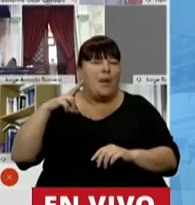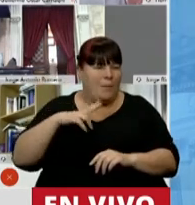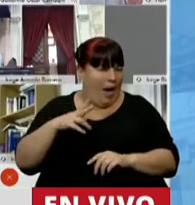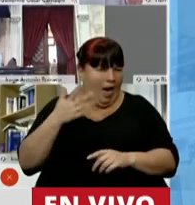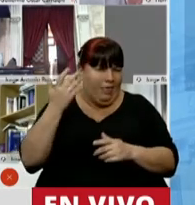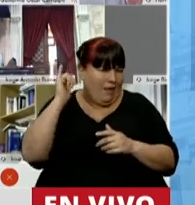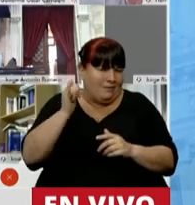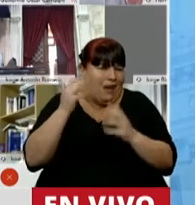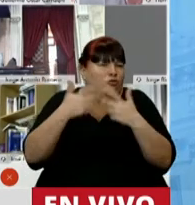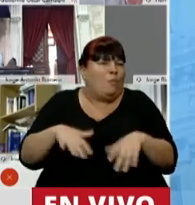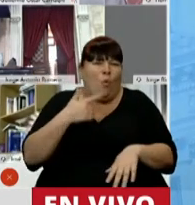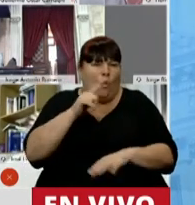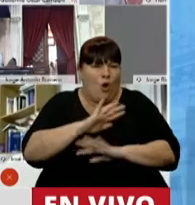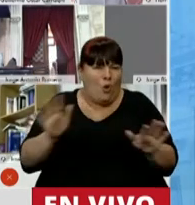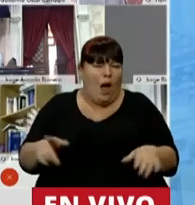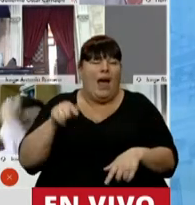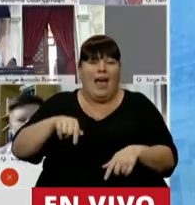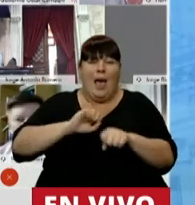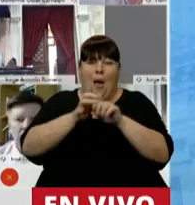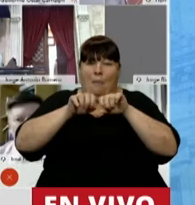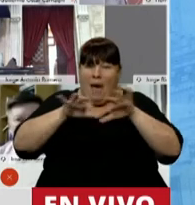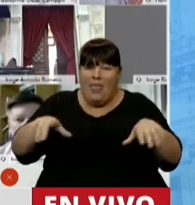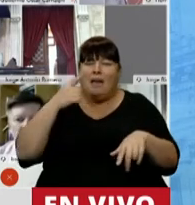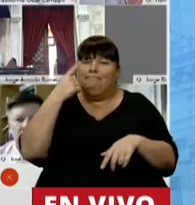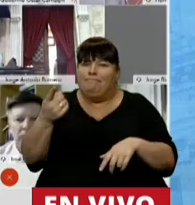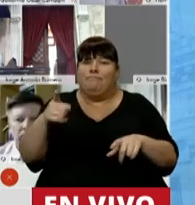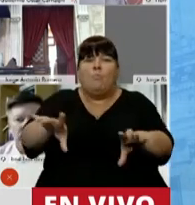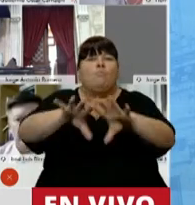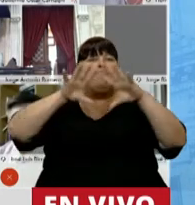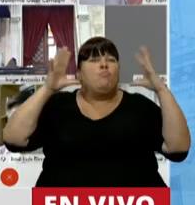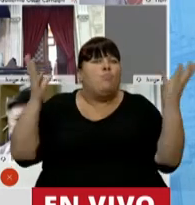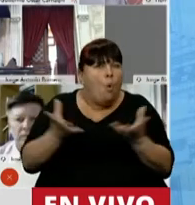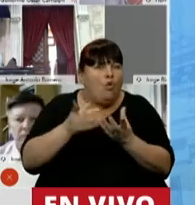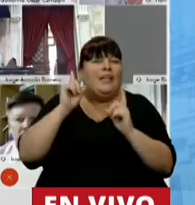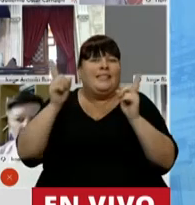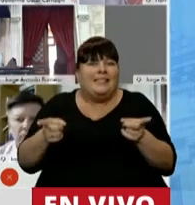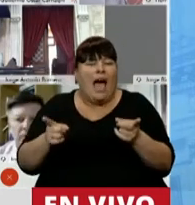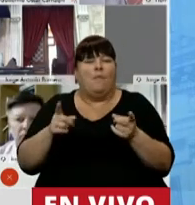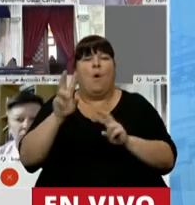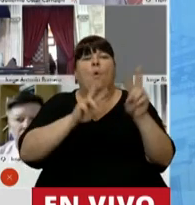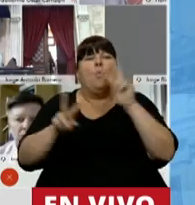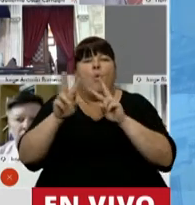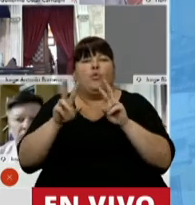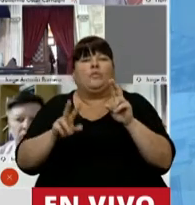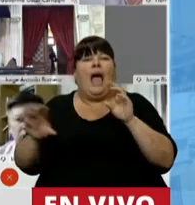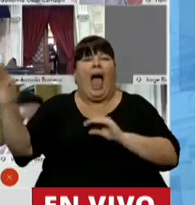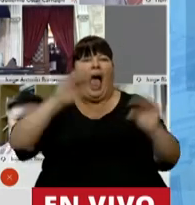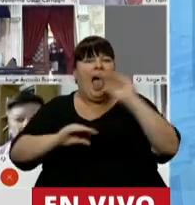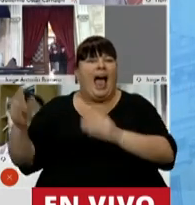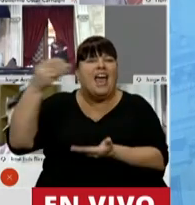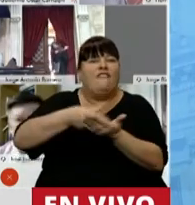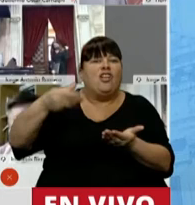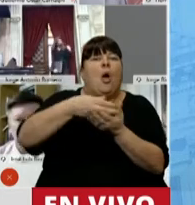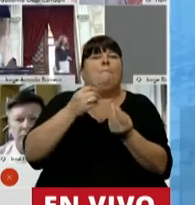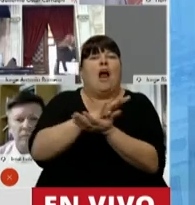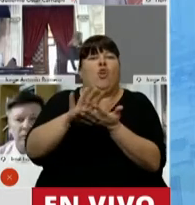De esto no le quepa la menor duda. Mire, en pandemia estamos viendo como el mundo está tratando de llamar inversiones para